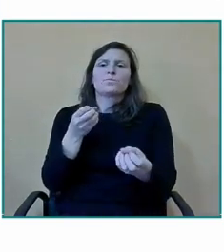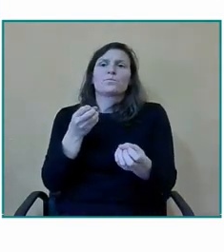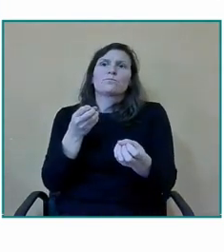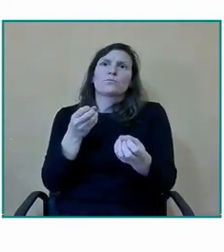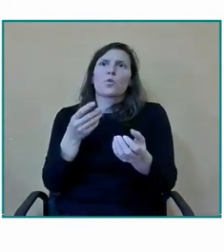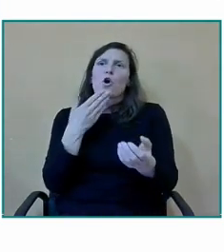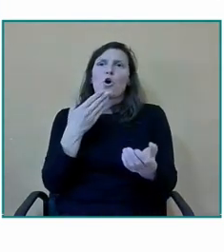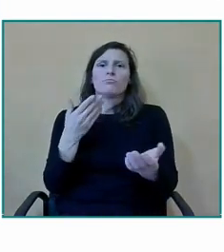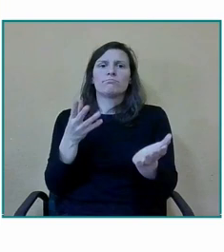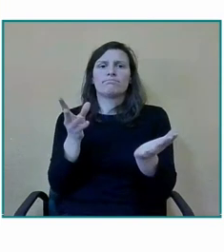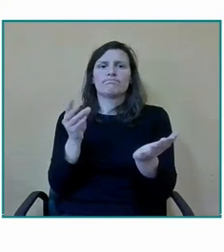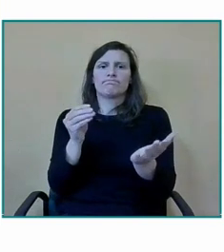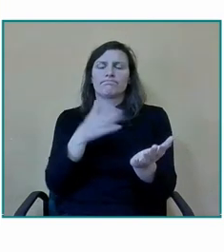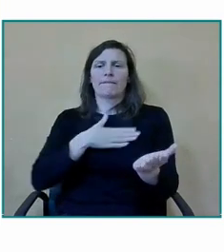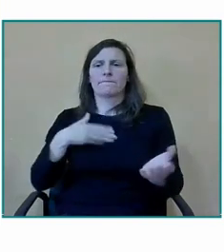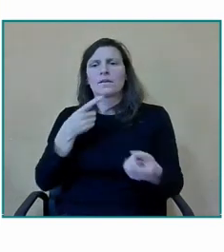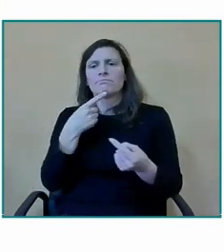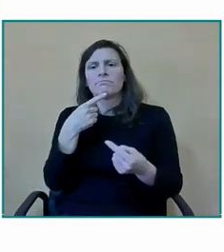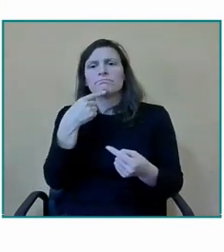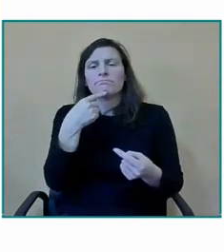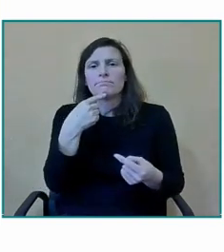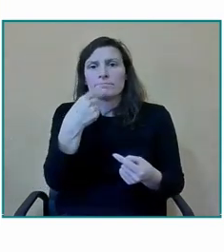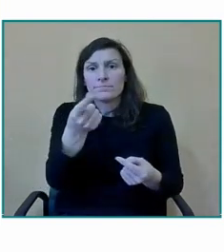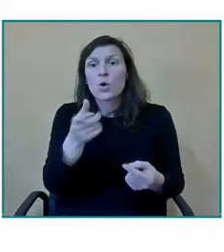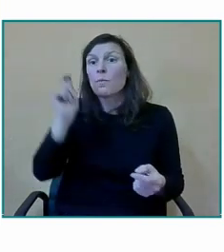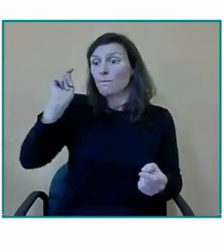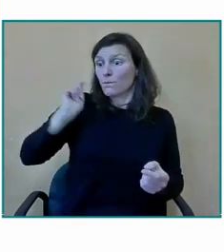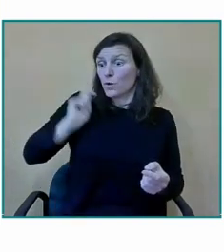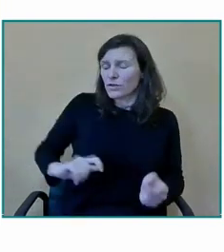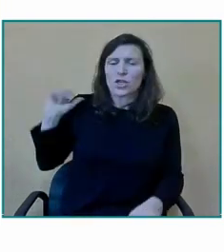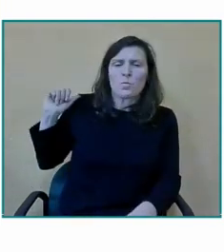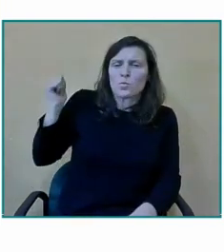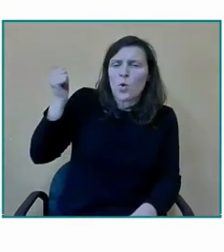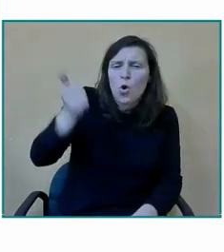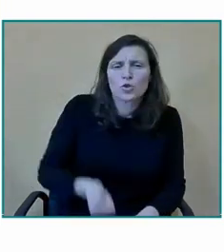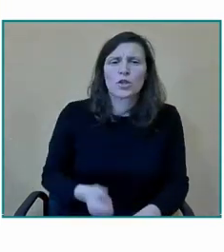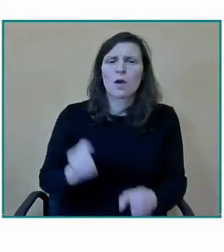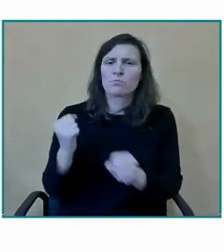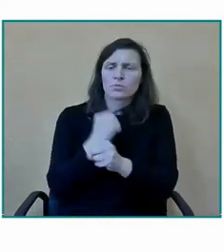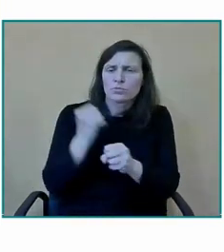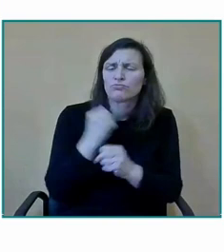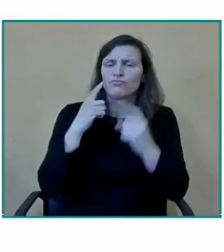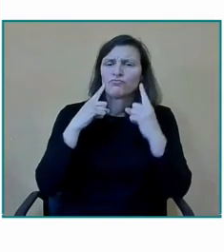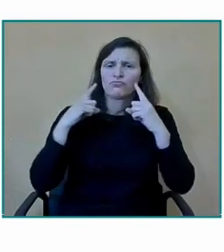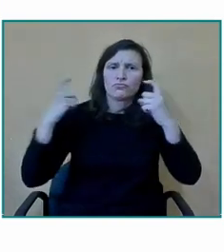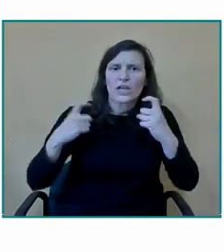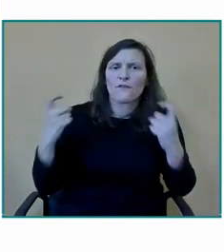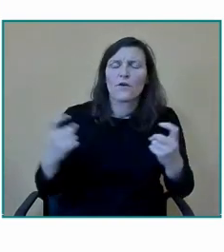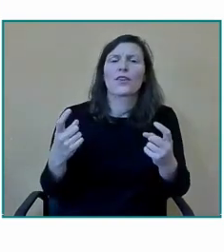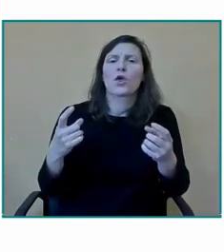de llevar el proyecto por así decirlo durante más tiempo Susana Rodríguez y la cual pues nos he traído esta